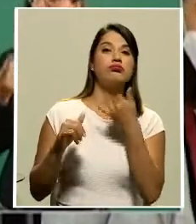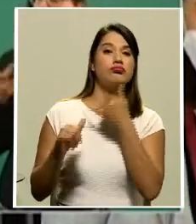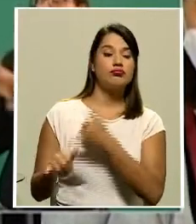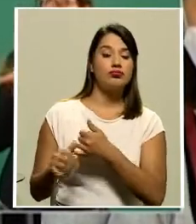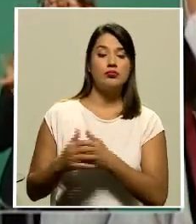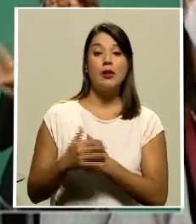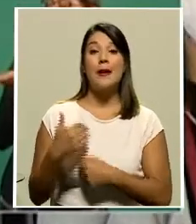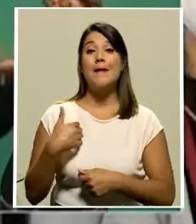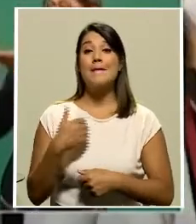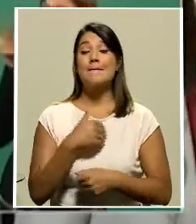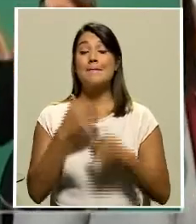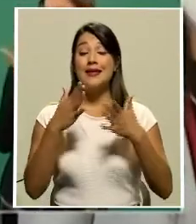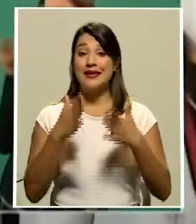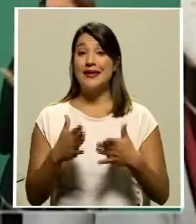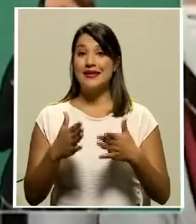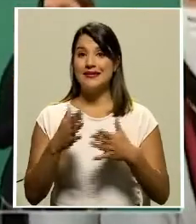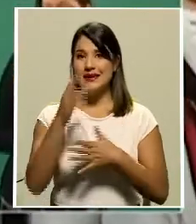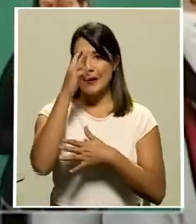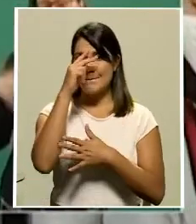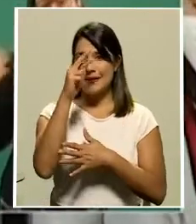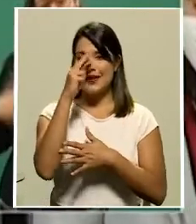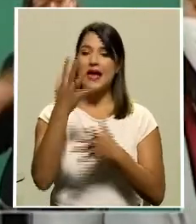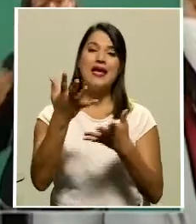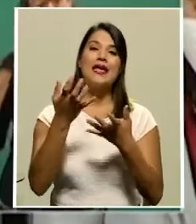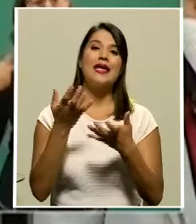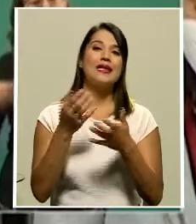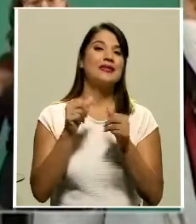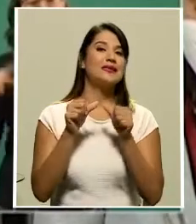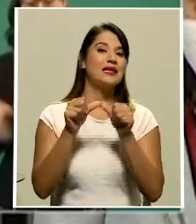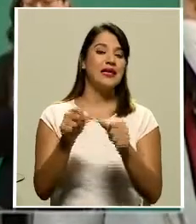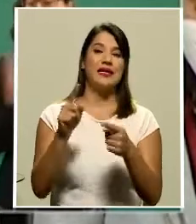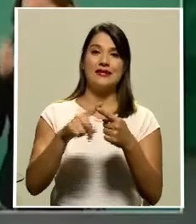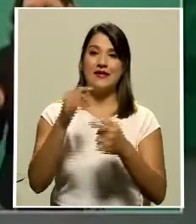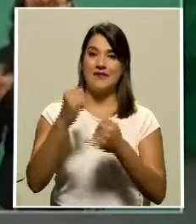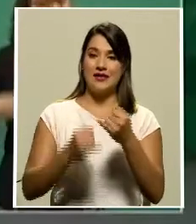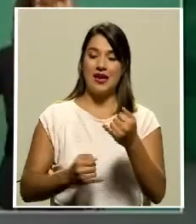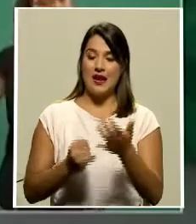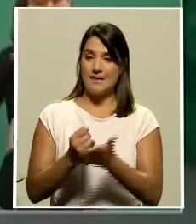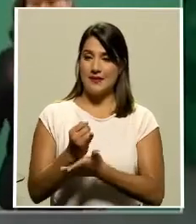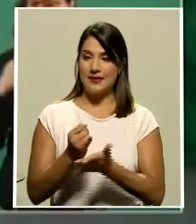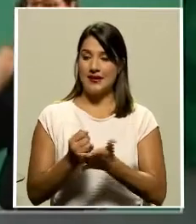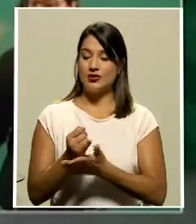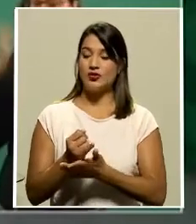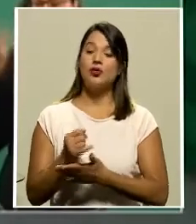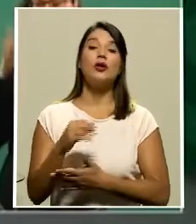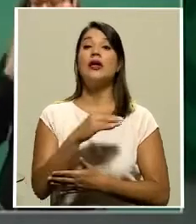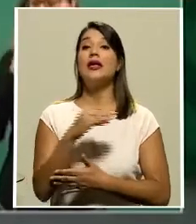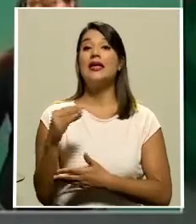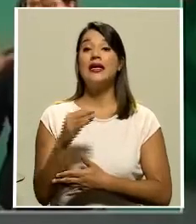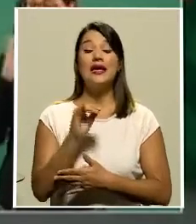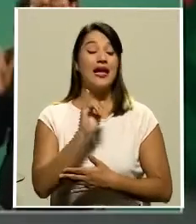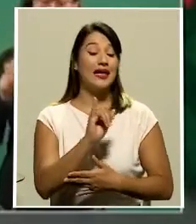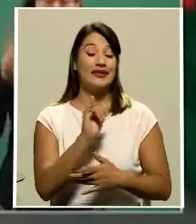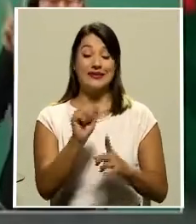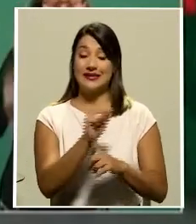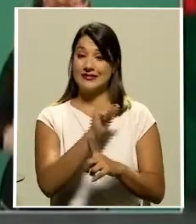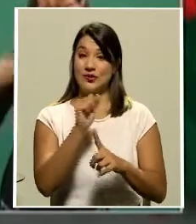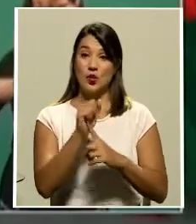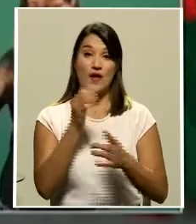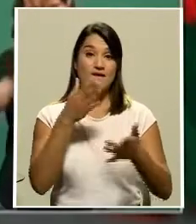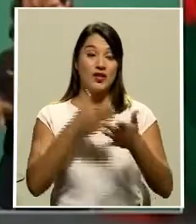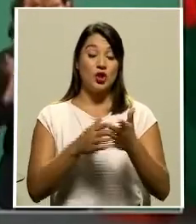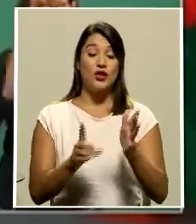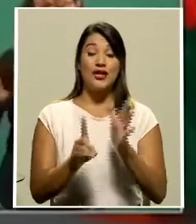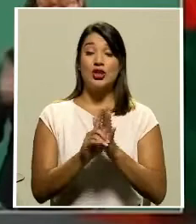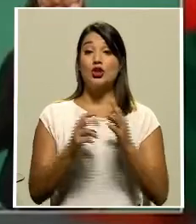ministra del interior mexicana promete llegar al fondo del asunto y desde luego estas violaciones a los derechos humanos de los migrantes